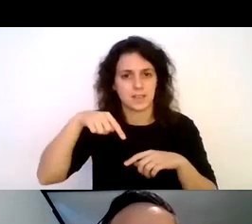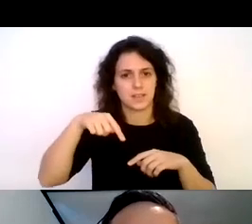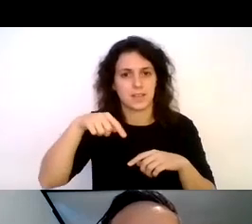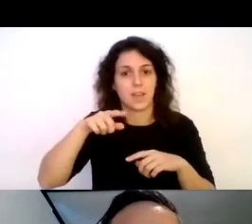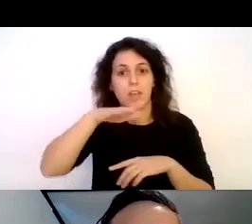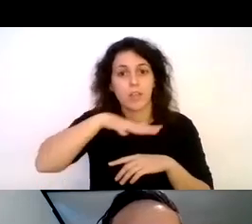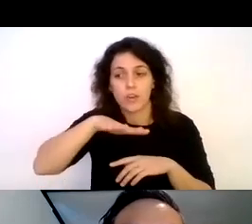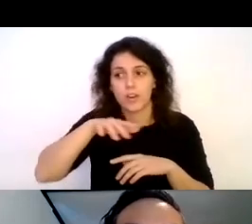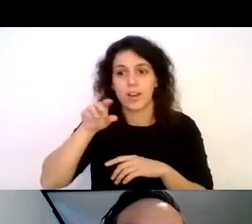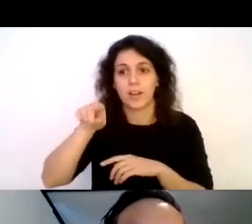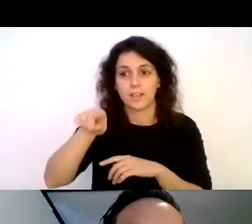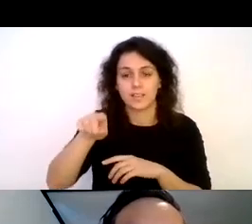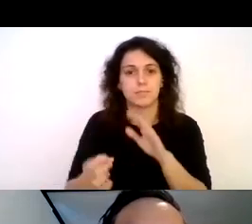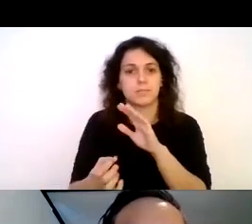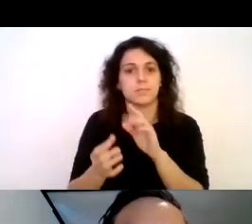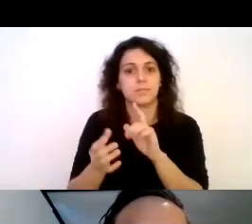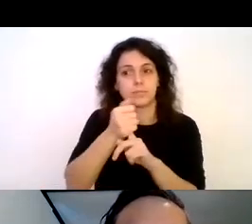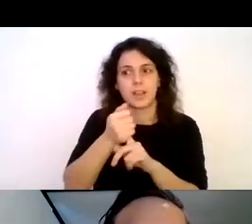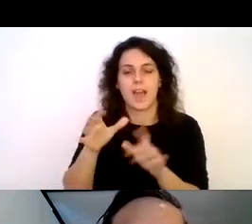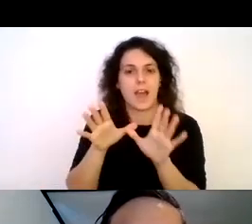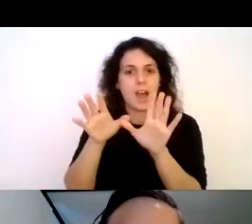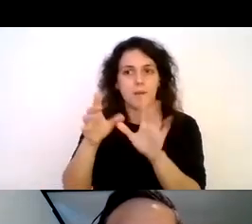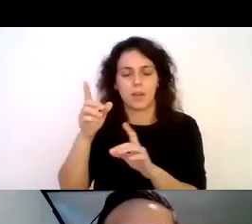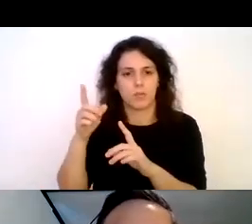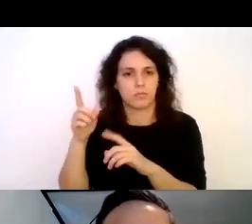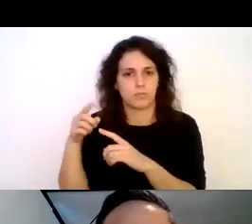un ave muy común que encuentra aquí un banquete para sus días.